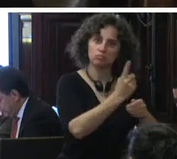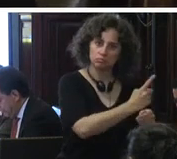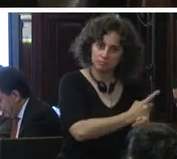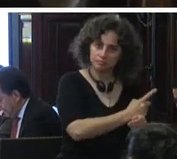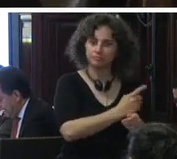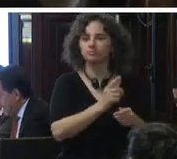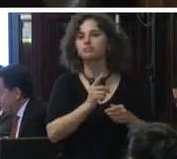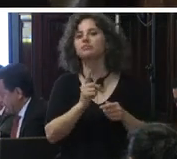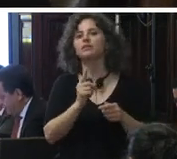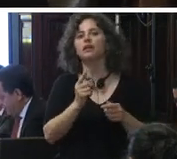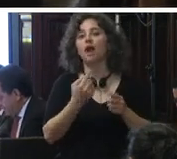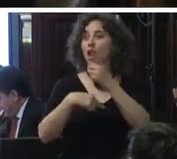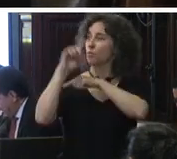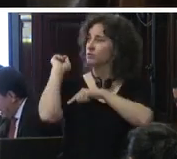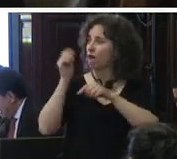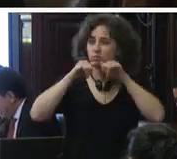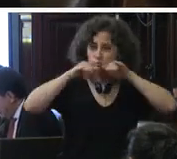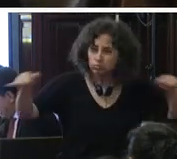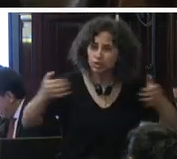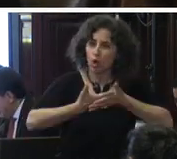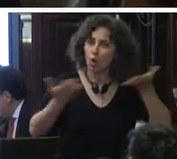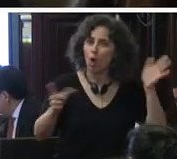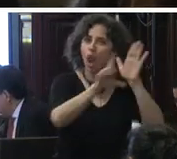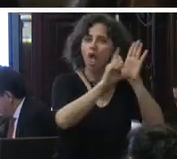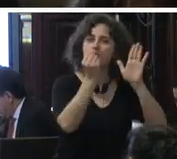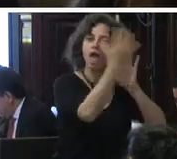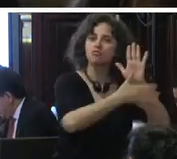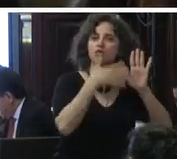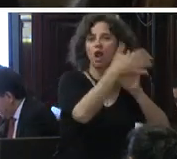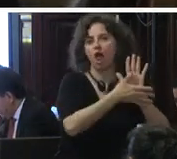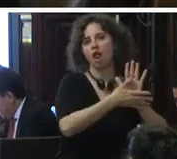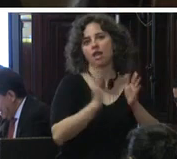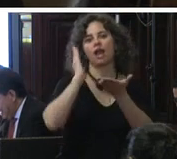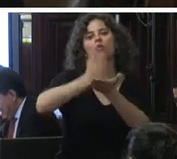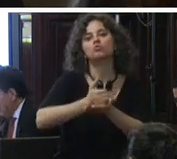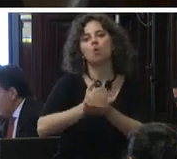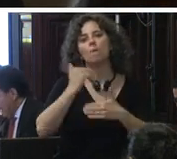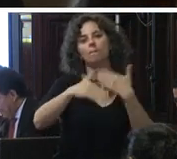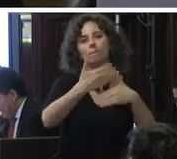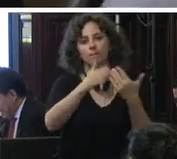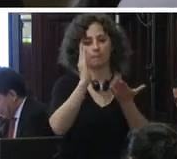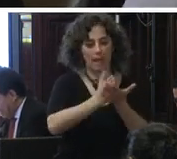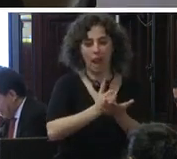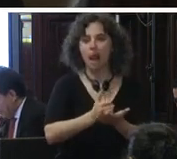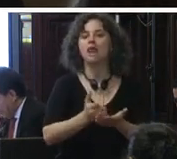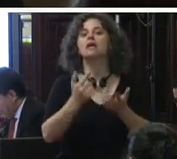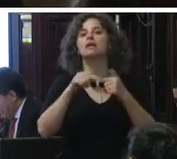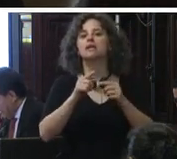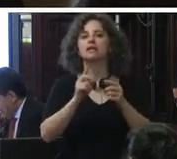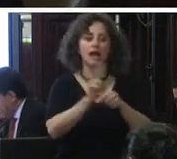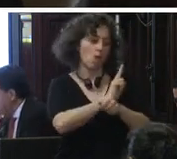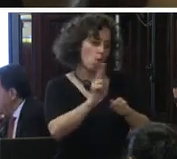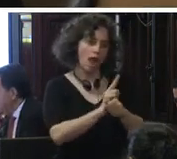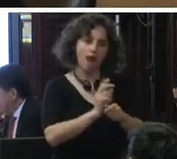mismo el año pasado fue publicada la ley nacional de ejecución penal que regula la aplicación de la prisión